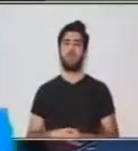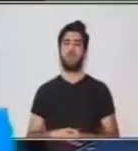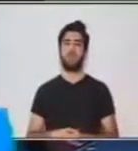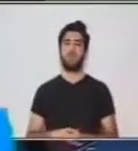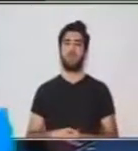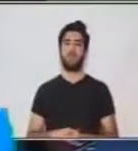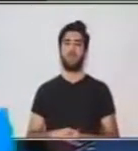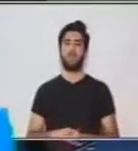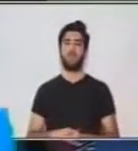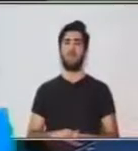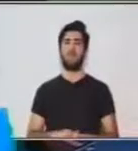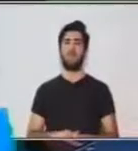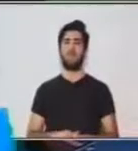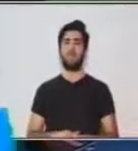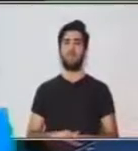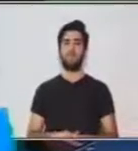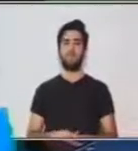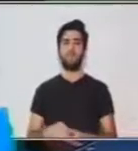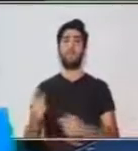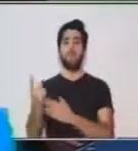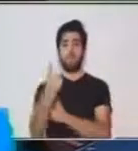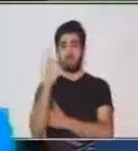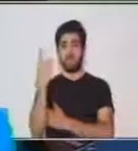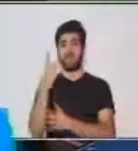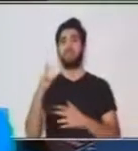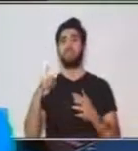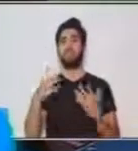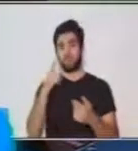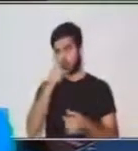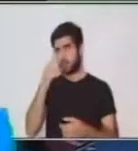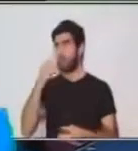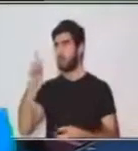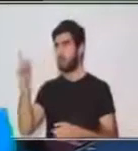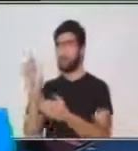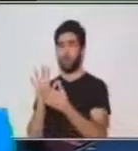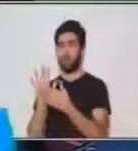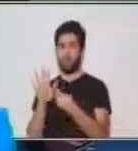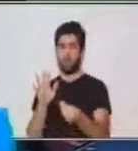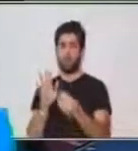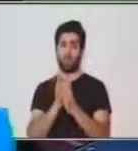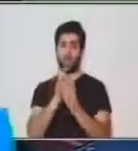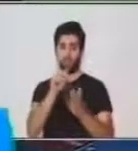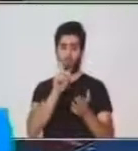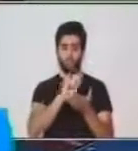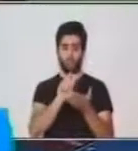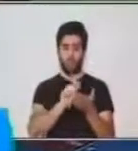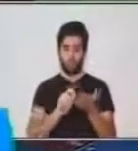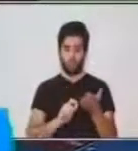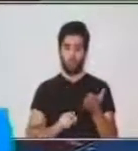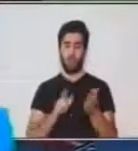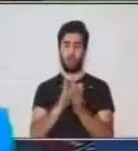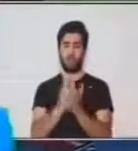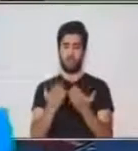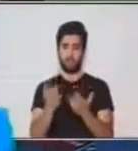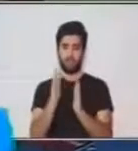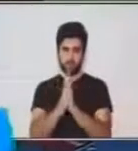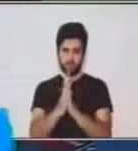¿Sí? Es importante que puedas copiar y anotar en tu folder de trabajo